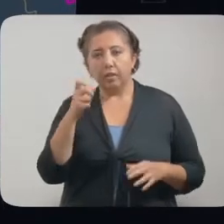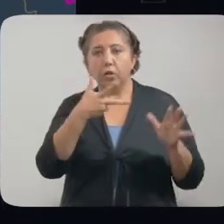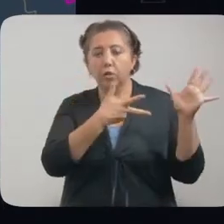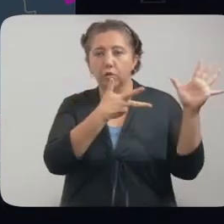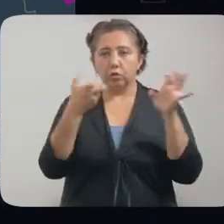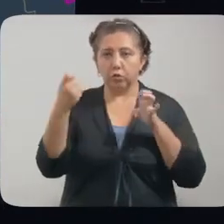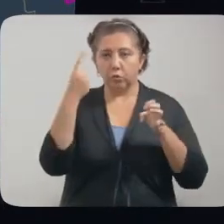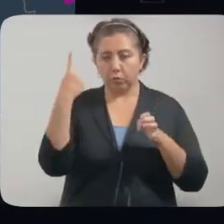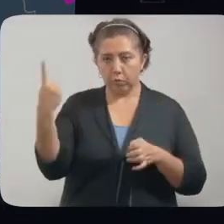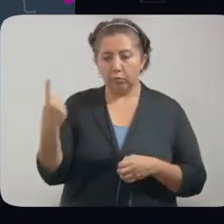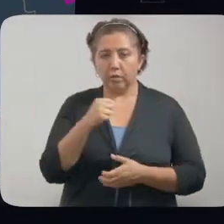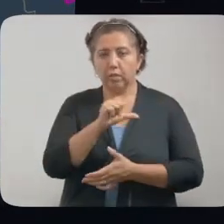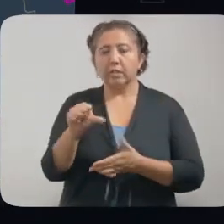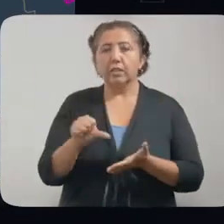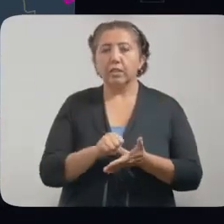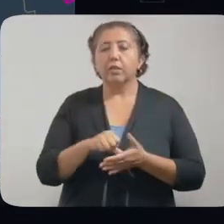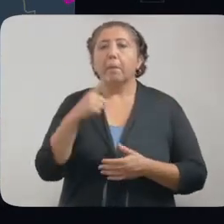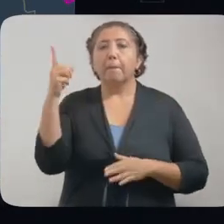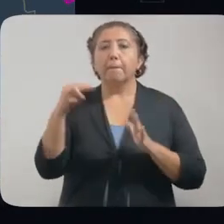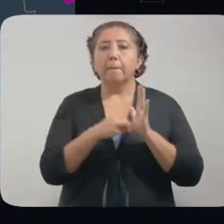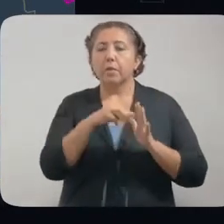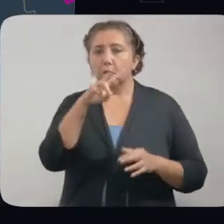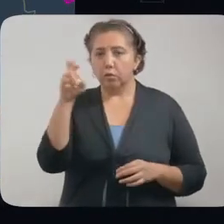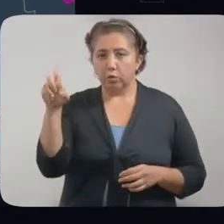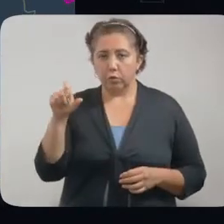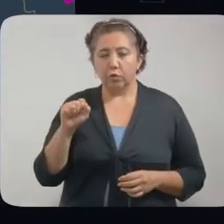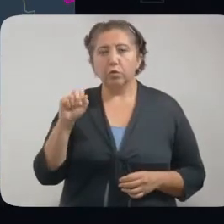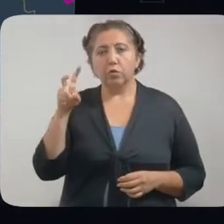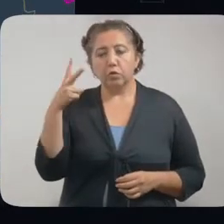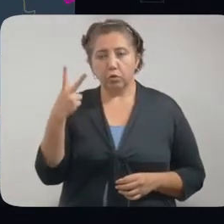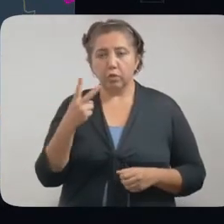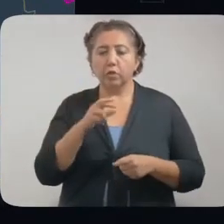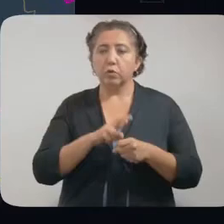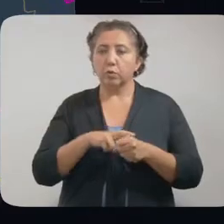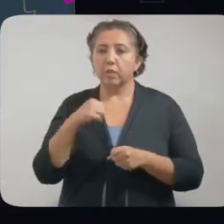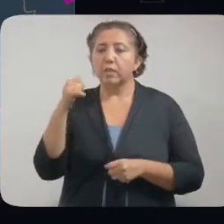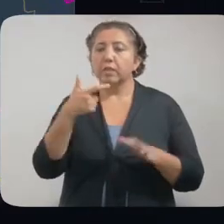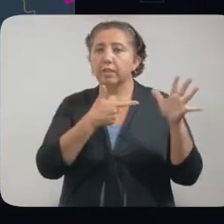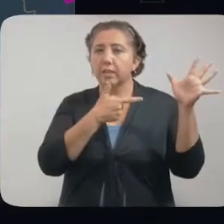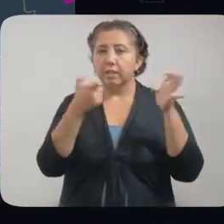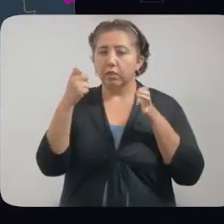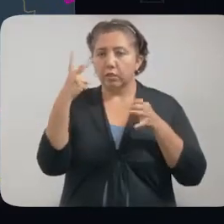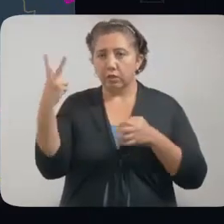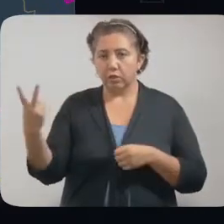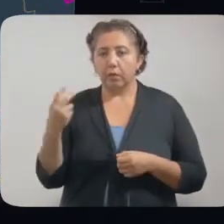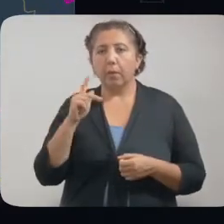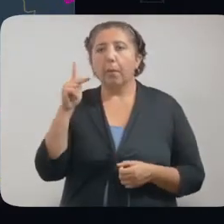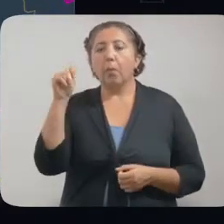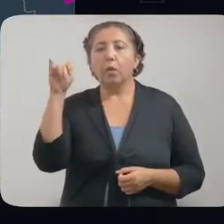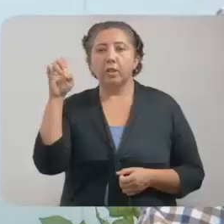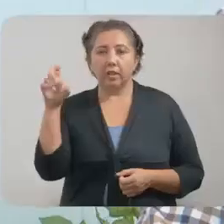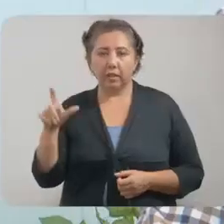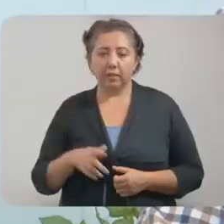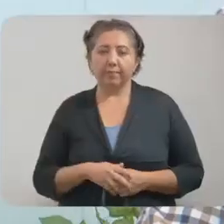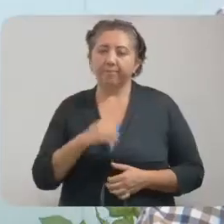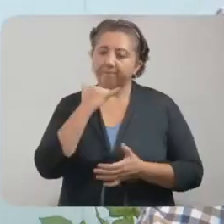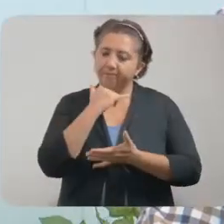801 en la zona centro, 1.202 en la zona sur y 707 en la zona poniente.